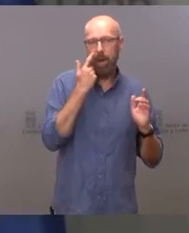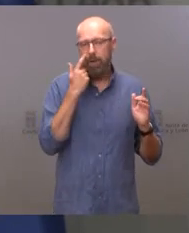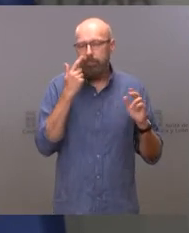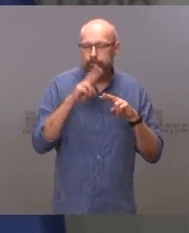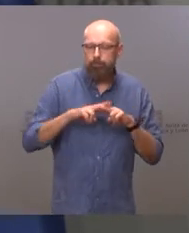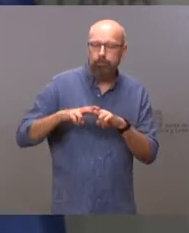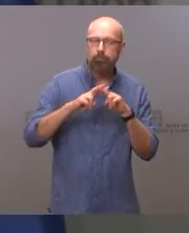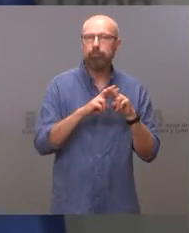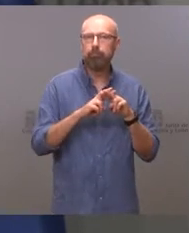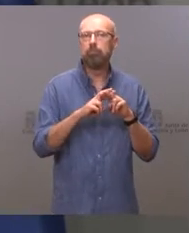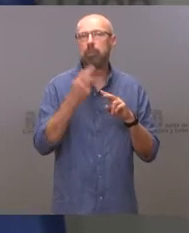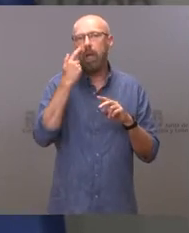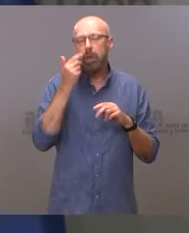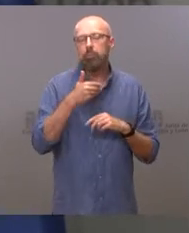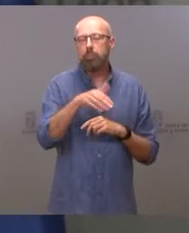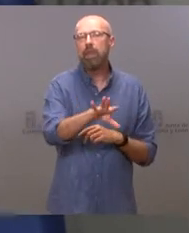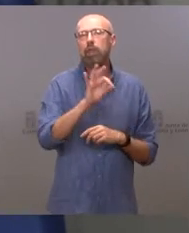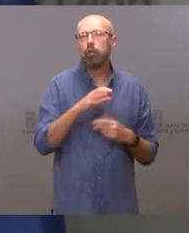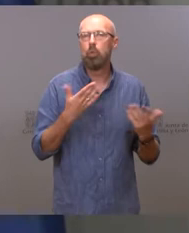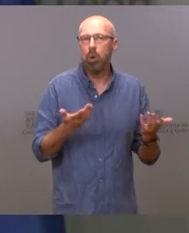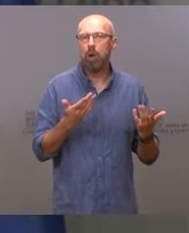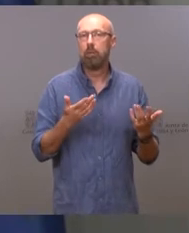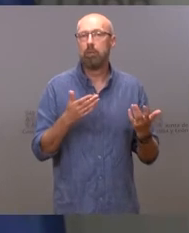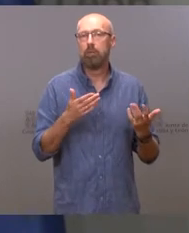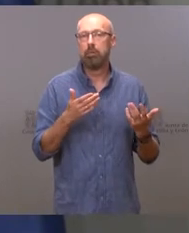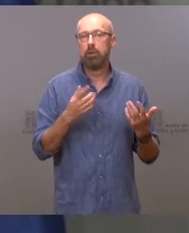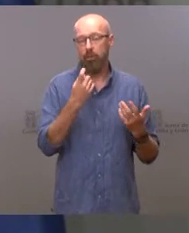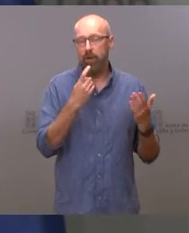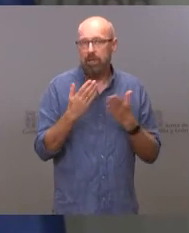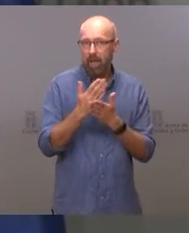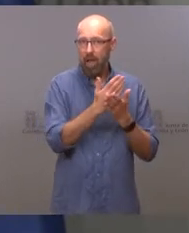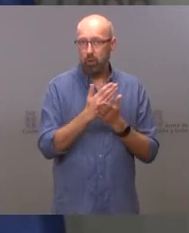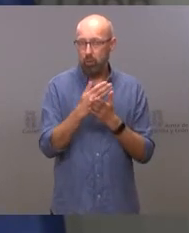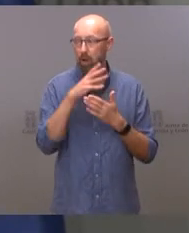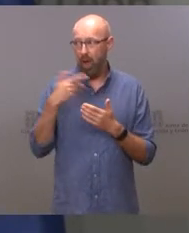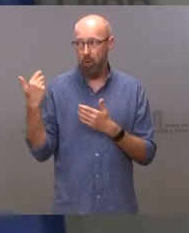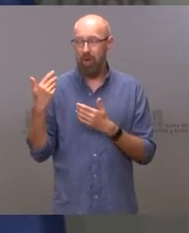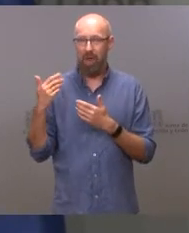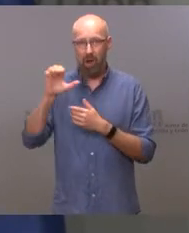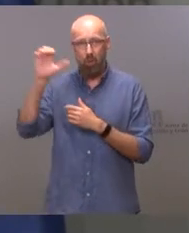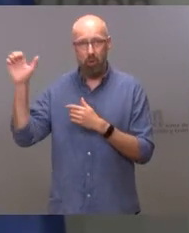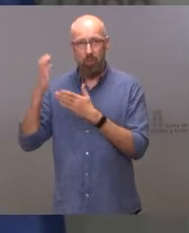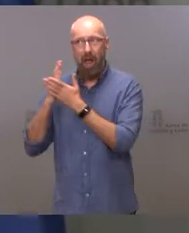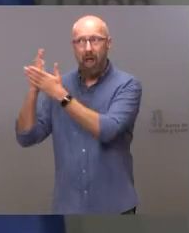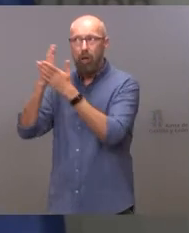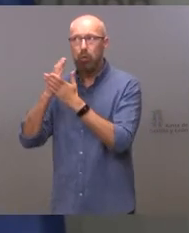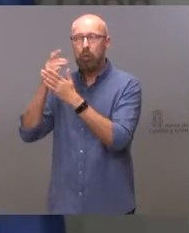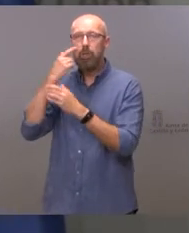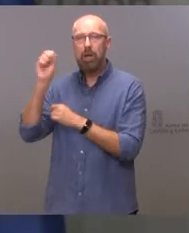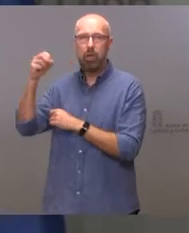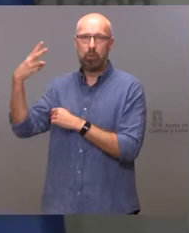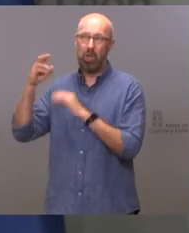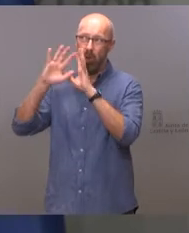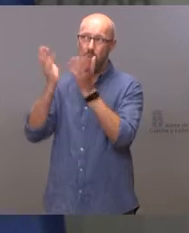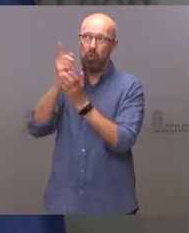finalmente. Saben que eso está pendiente de estudios que están ahora mismo en marcha a nivel europeo y a nivel mundial para